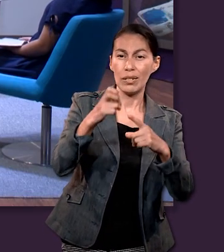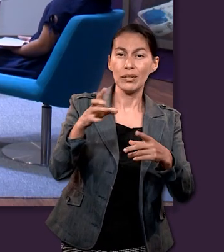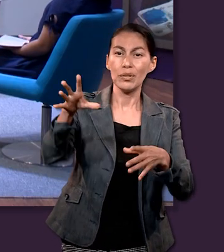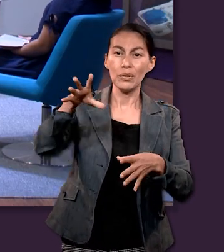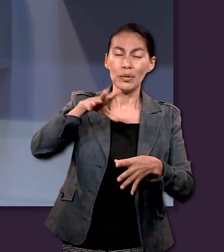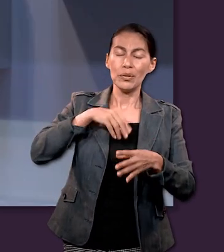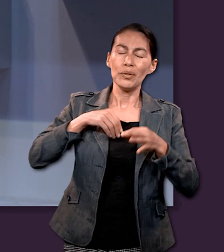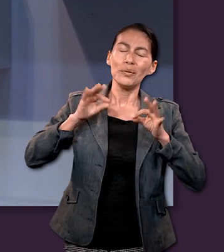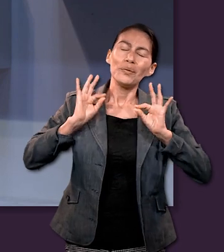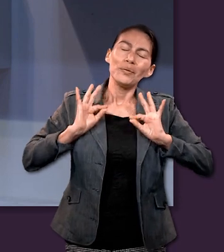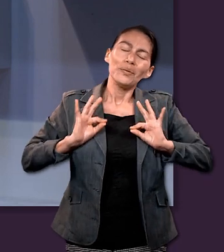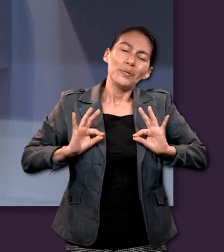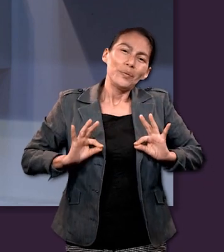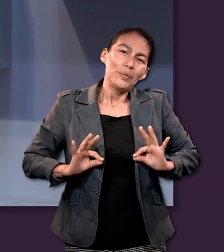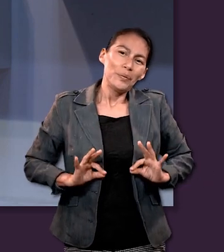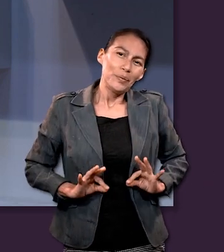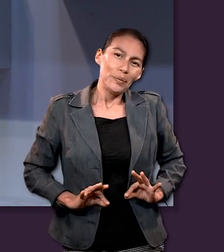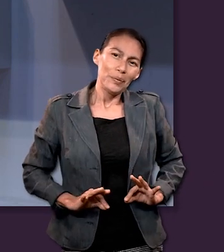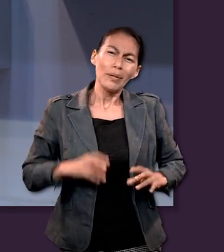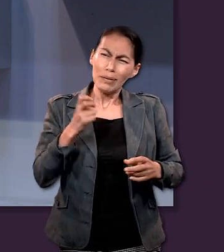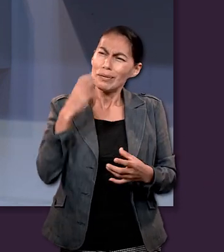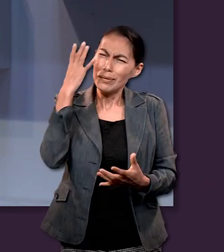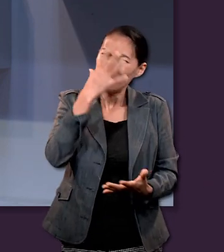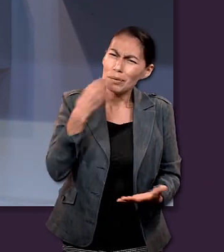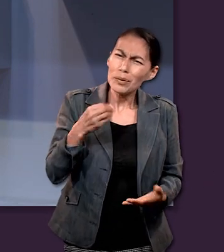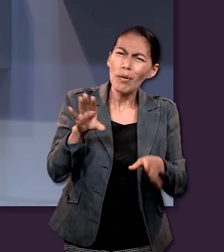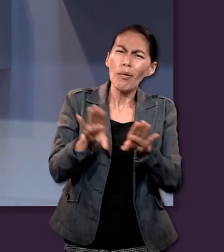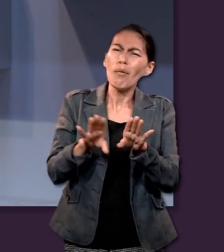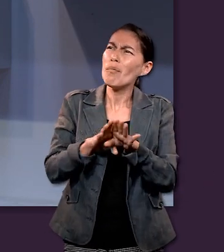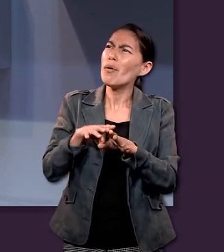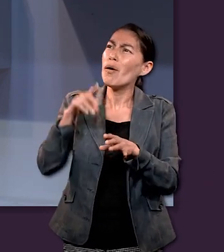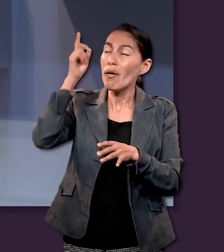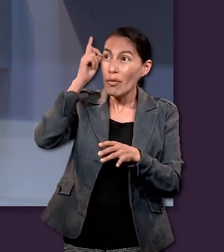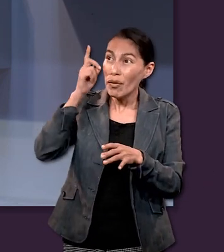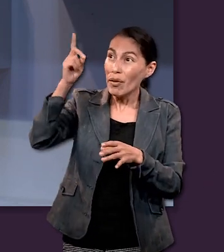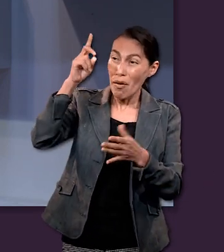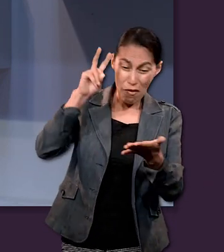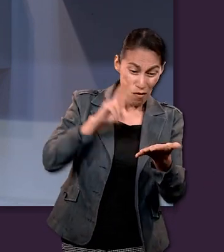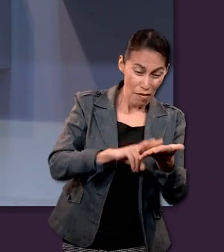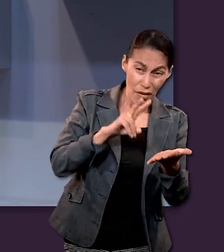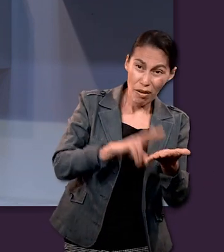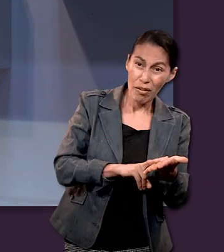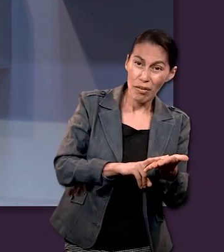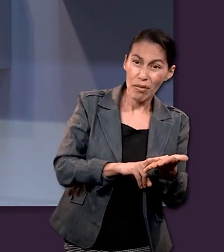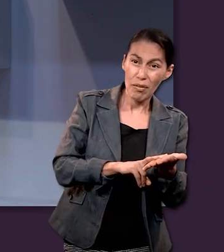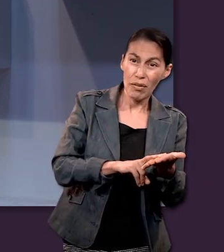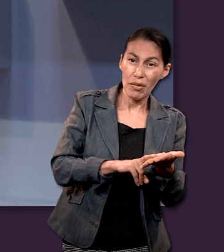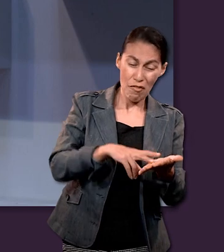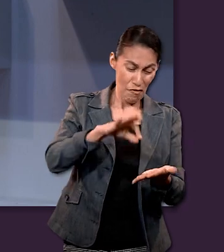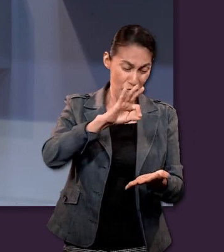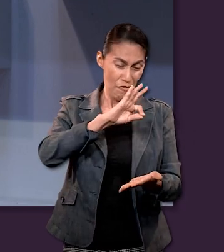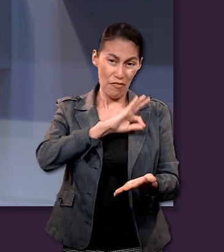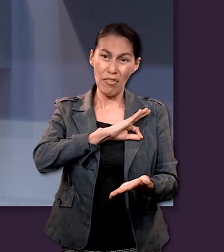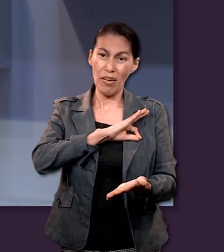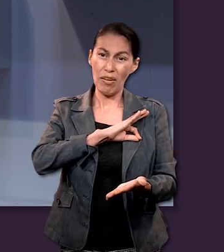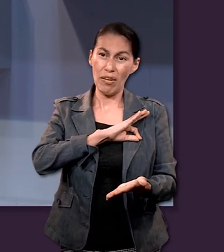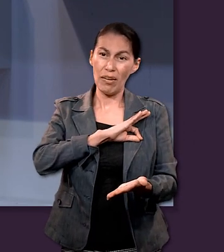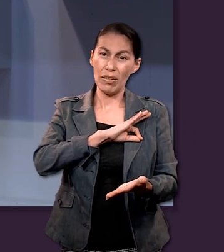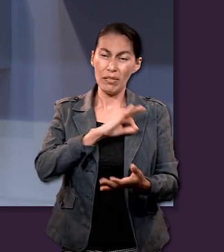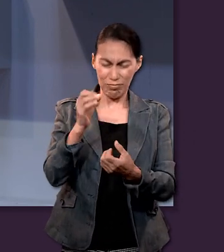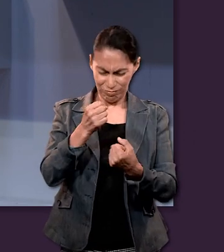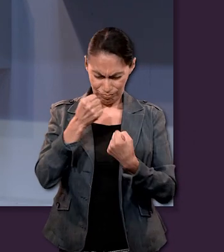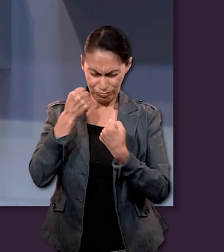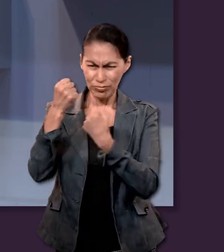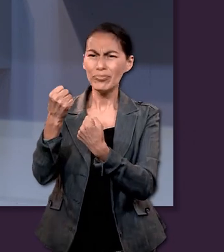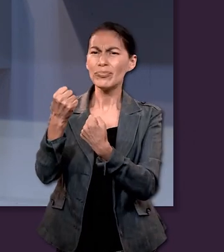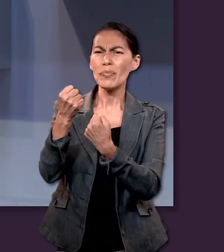para nosotros saber que realmente el verdadero valor está en la fe está en la seguridad está